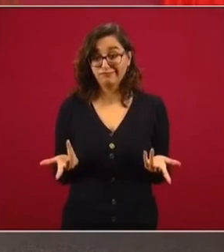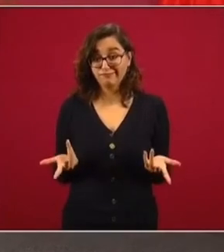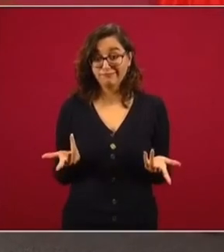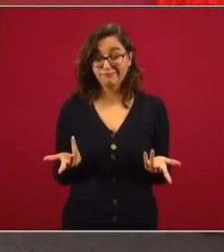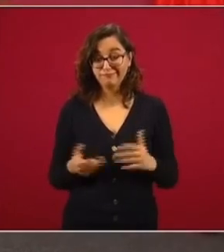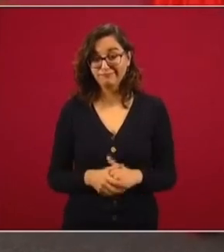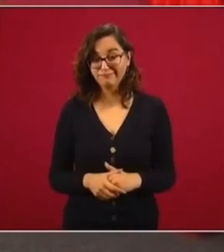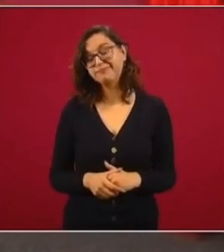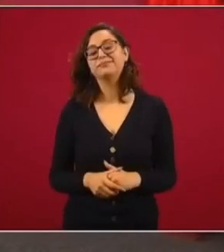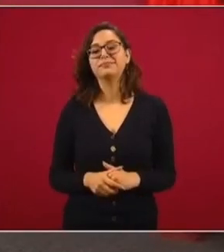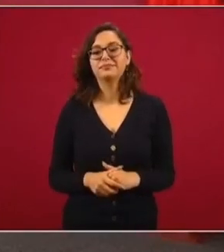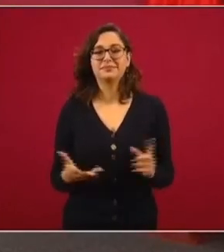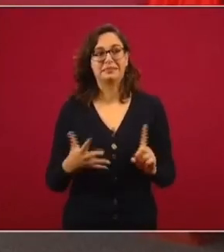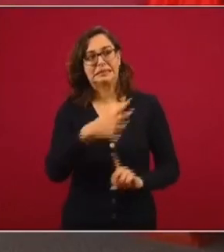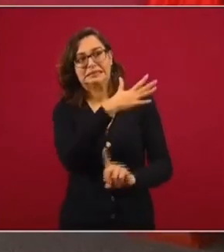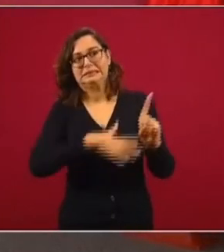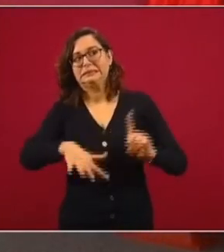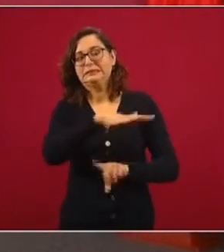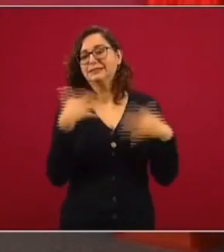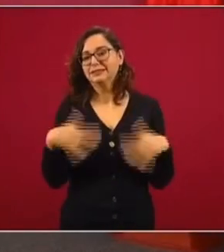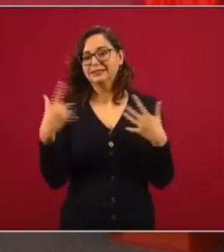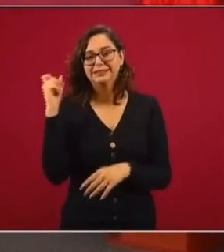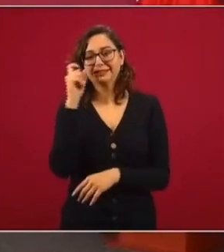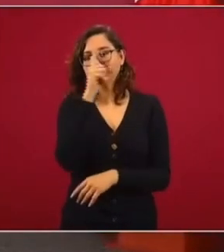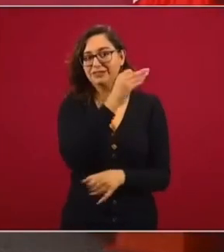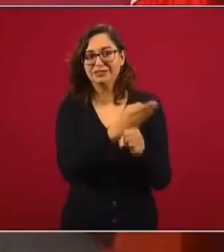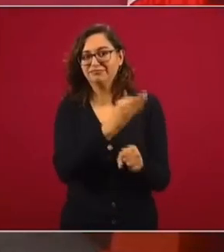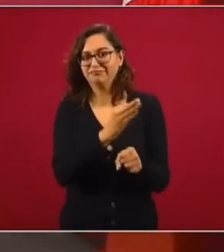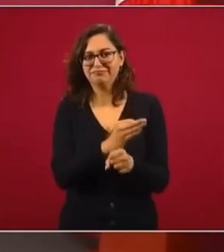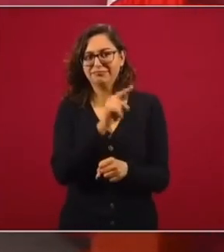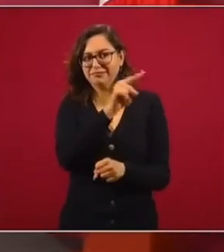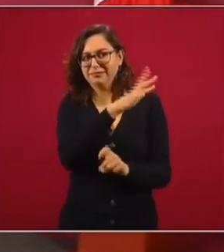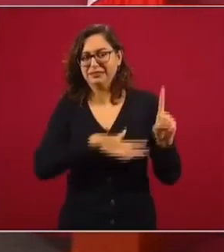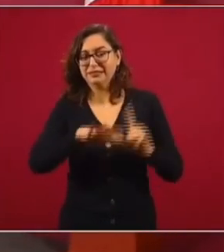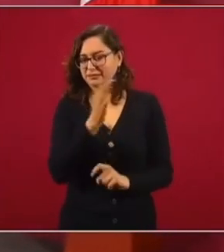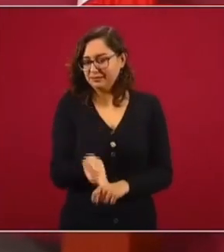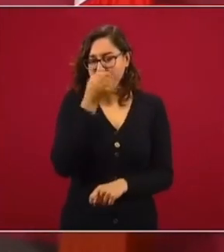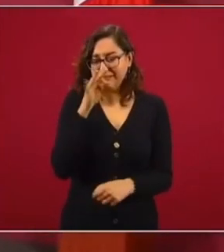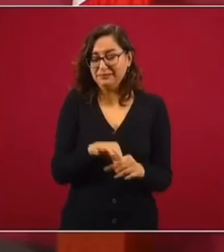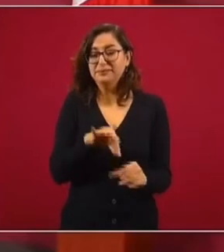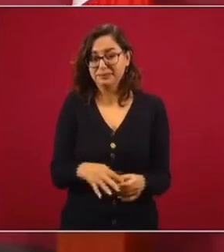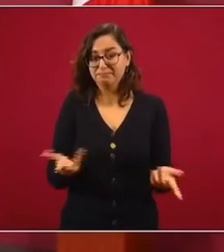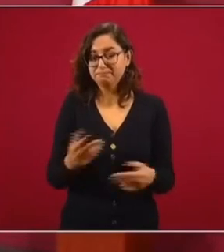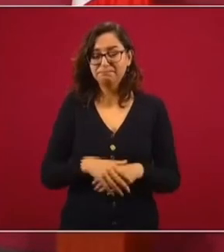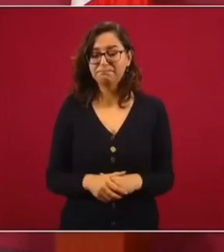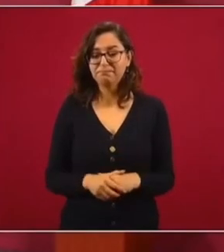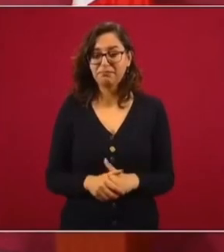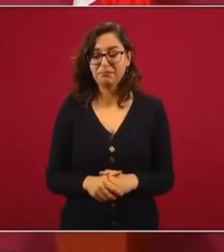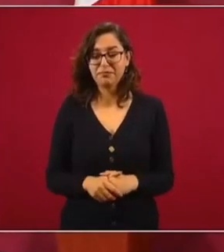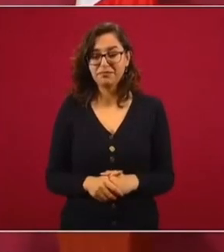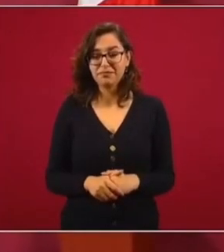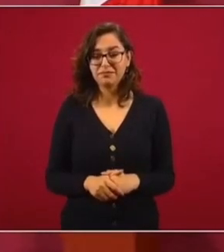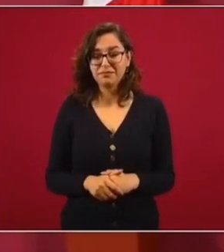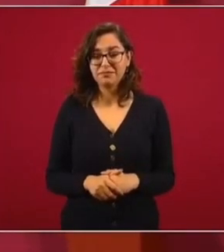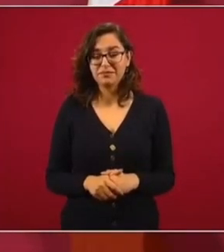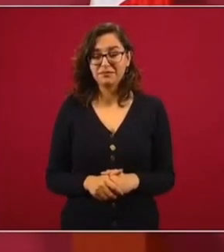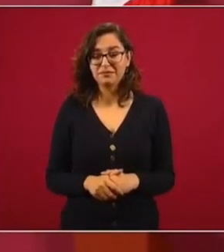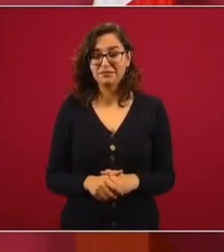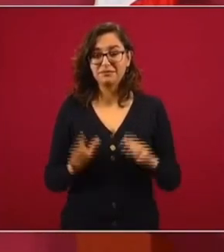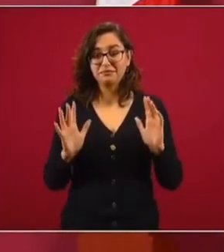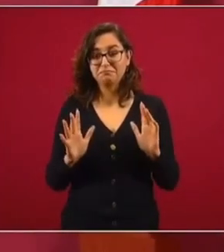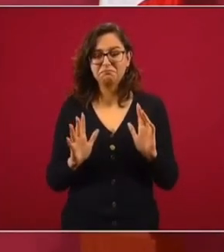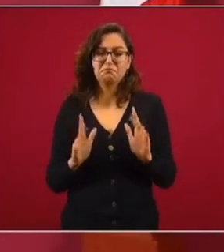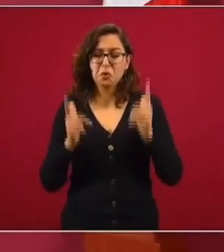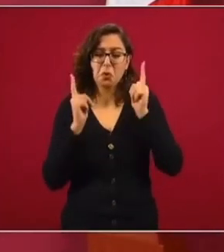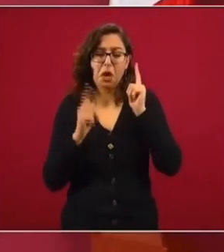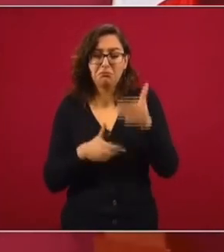Imagínense cómo está de caliente ese asunto, ¿no? Y ojalá y no